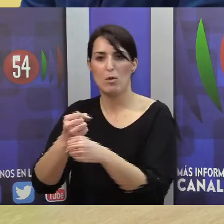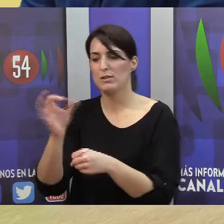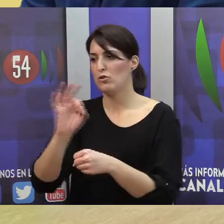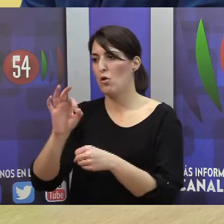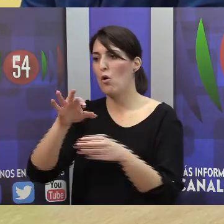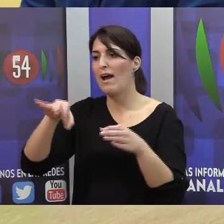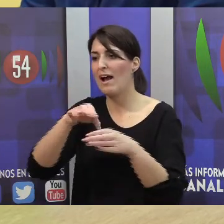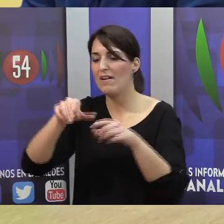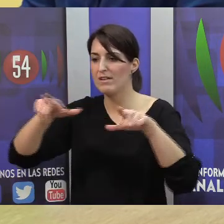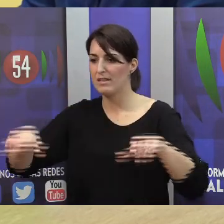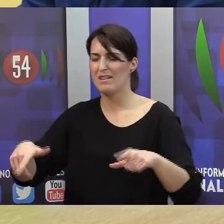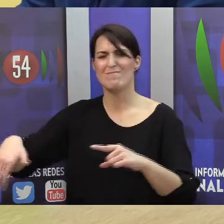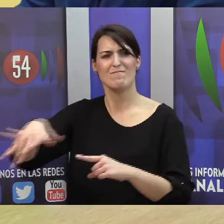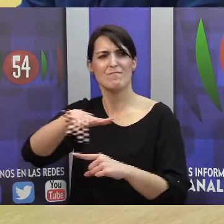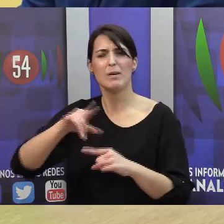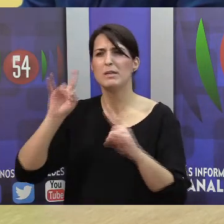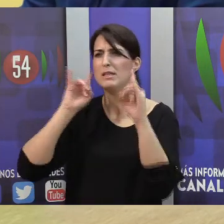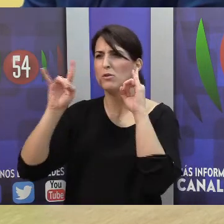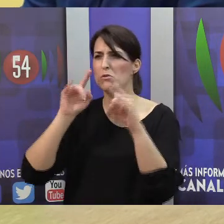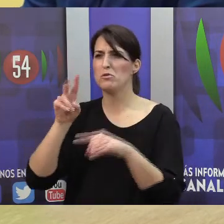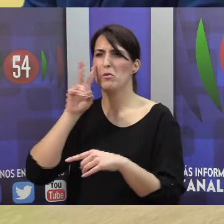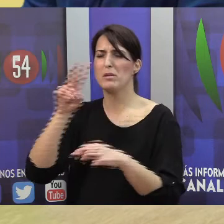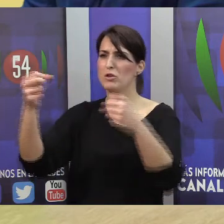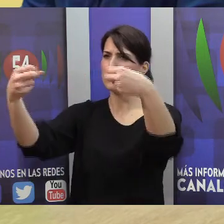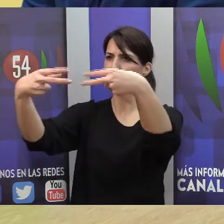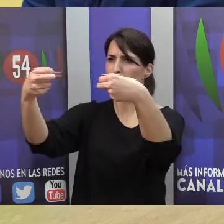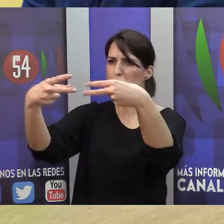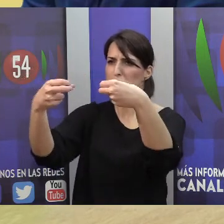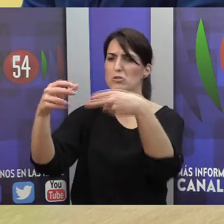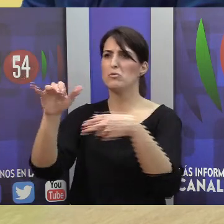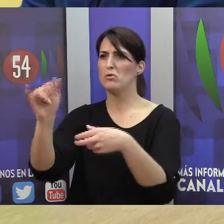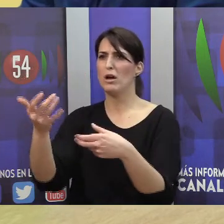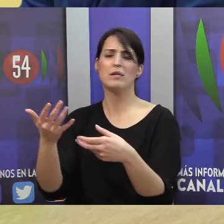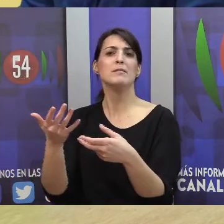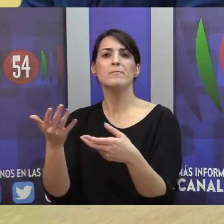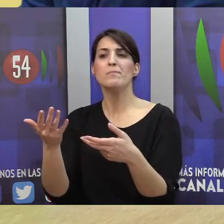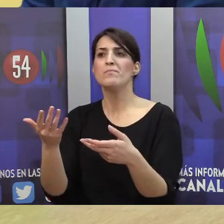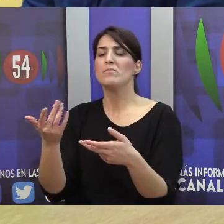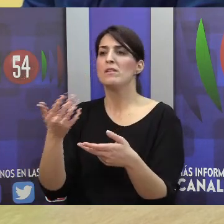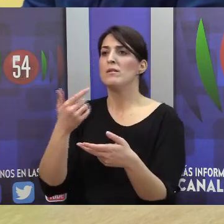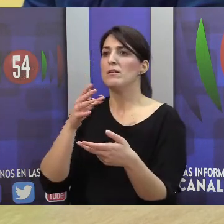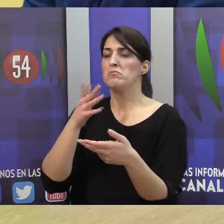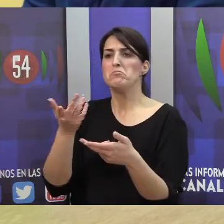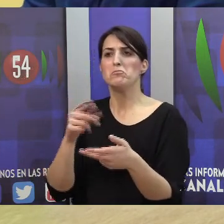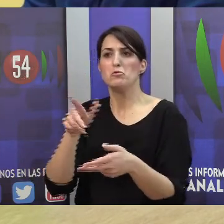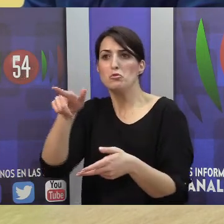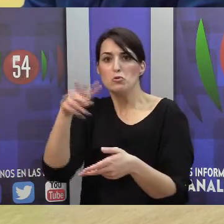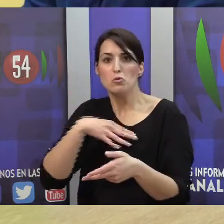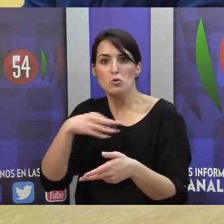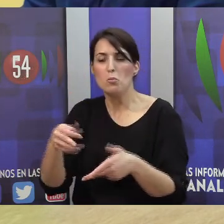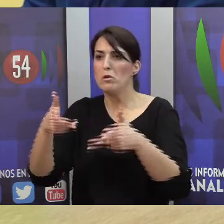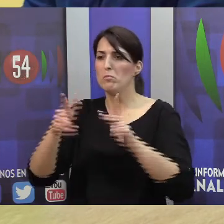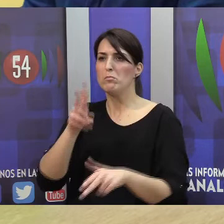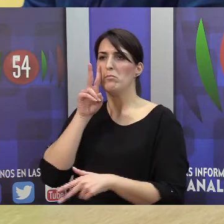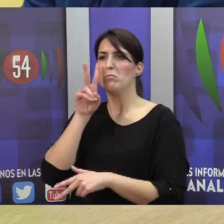cafetería con ambiente ruidoso y ves que la televisión tiene subtitulado, están los subtítulos activados, y tú te puedes enterar de lo que